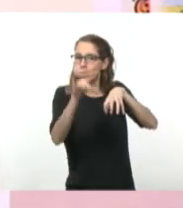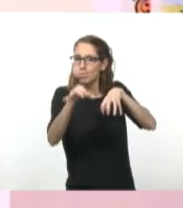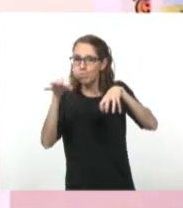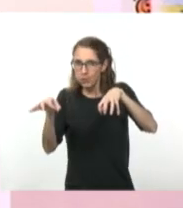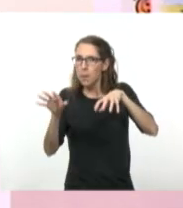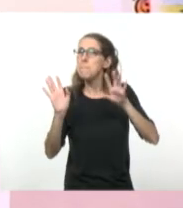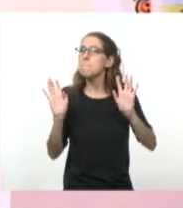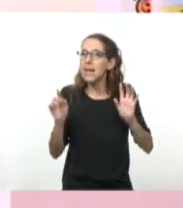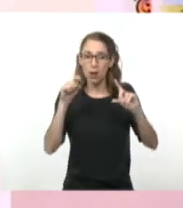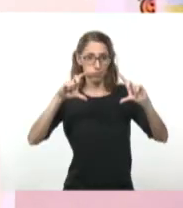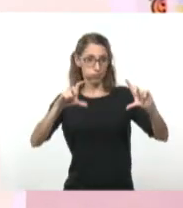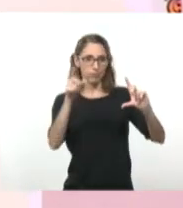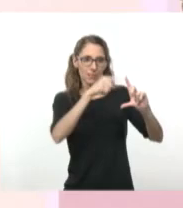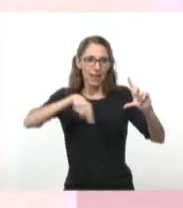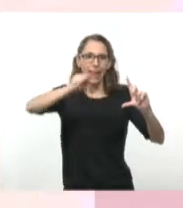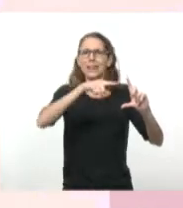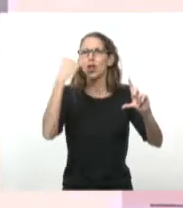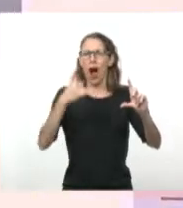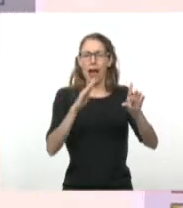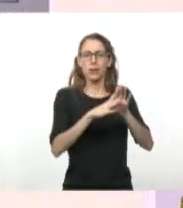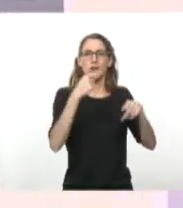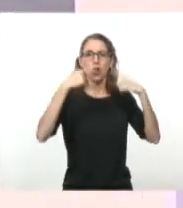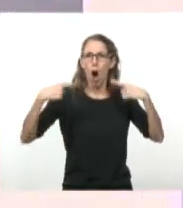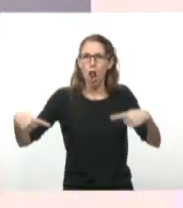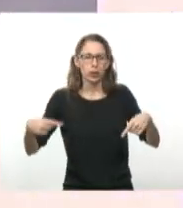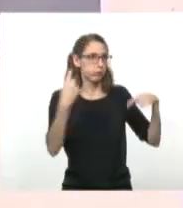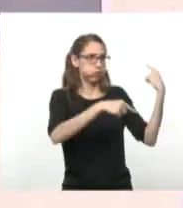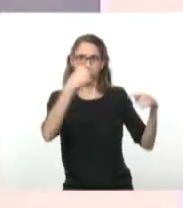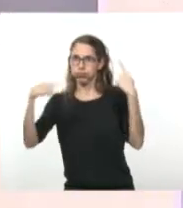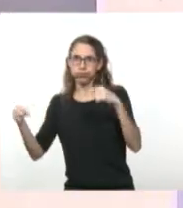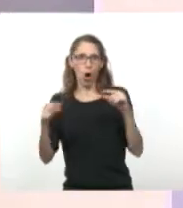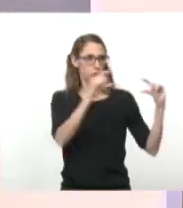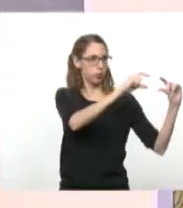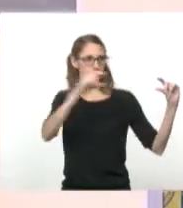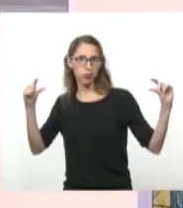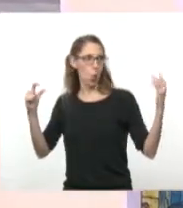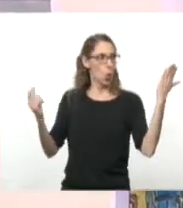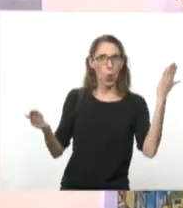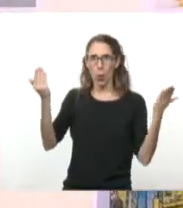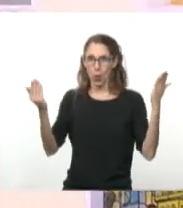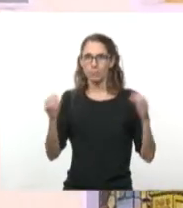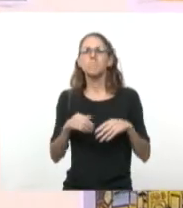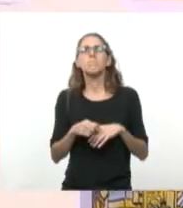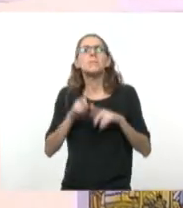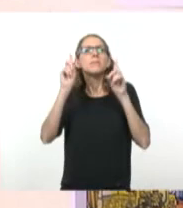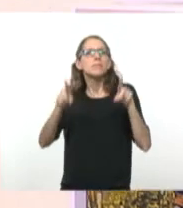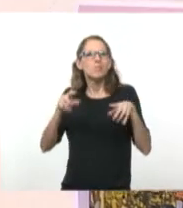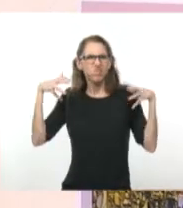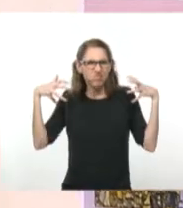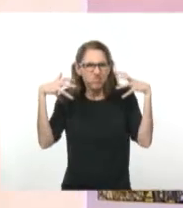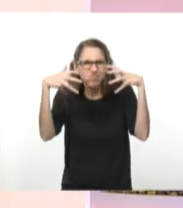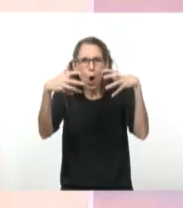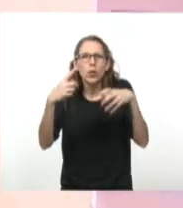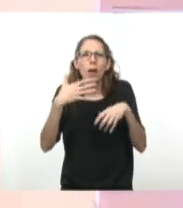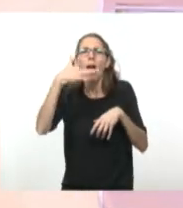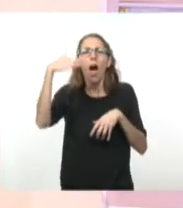paleta como con mucho contraste. Sí, sí, sí. Y esta sensación de monstruos que se da por una luz que va recorriendo,